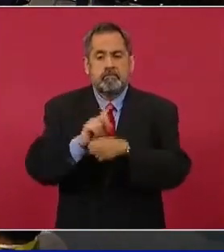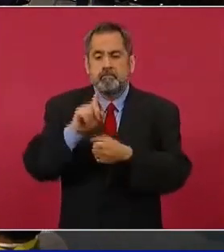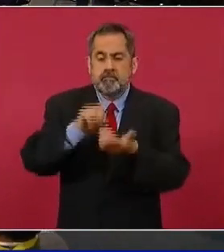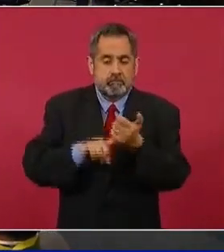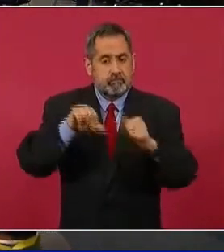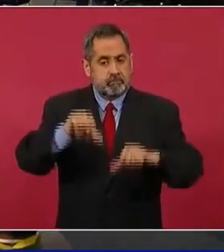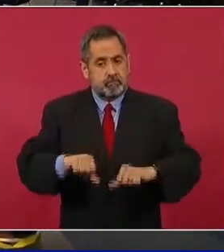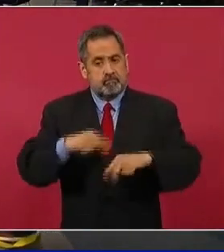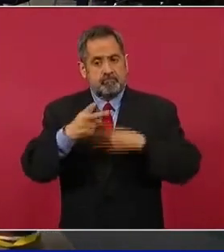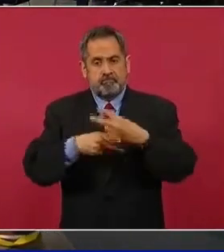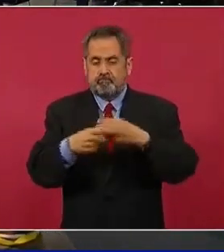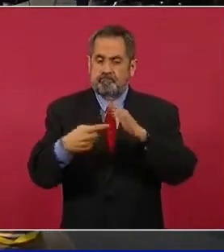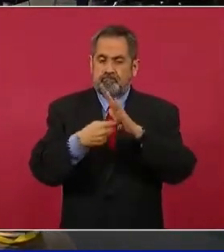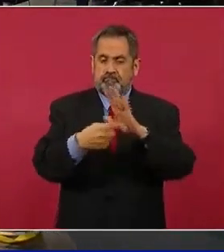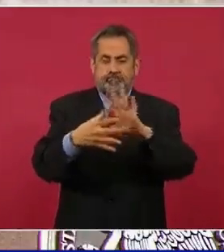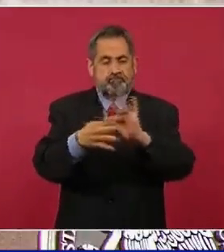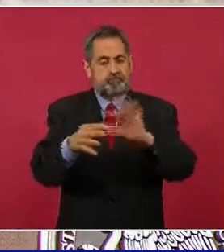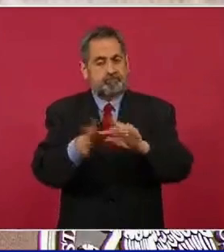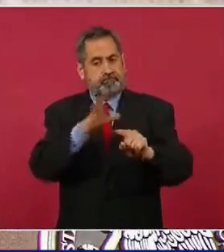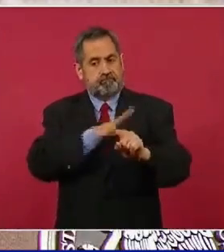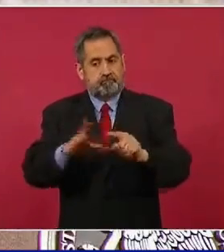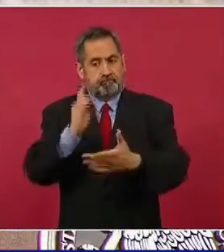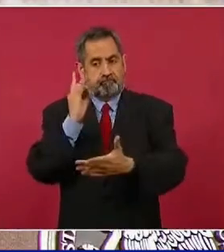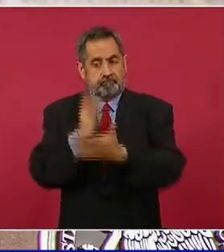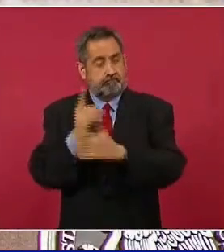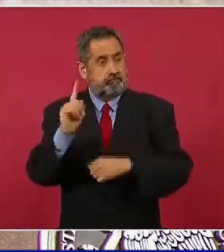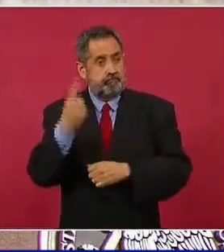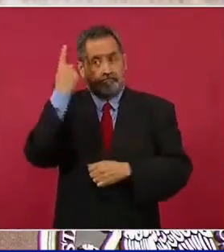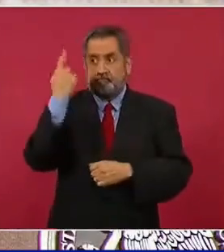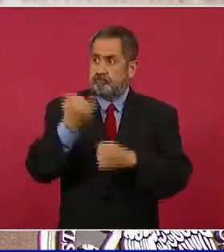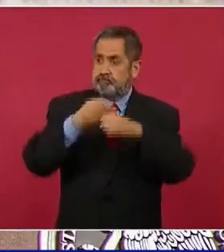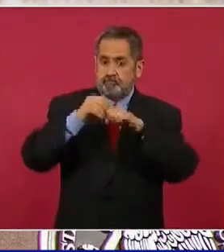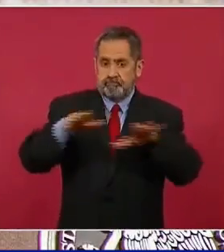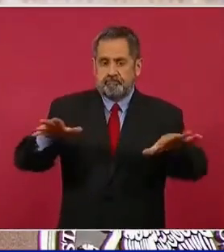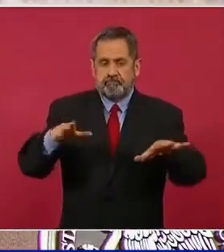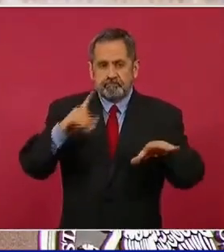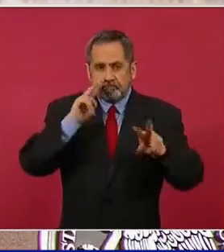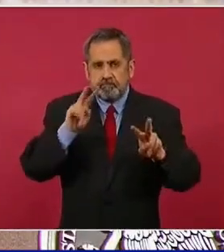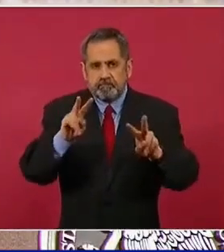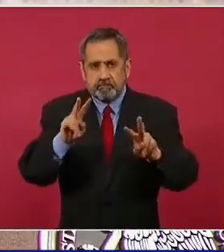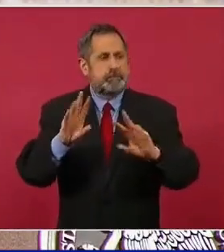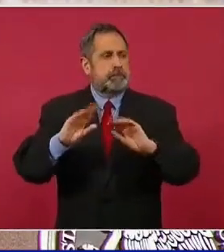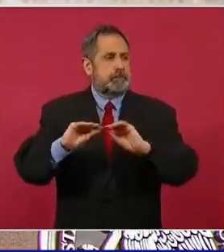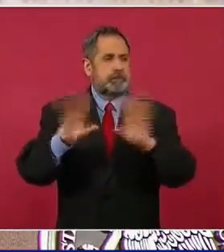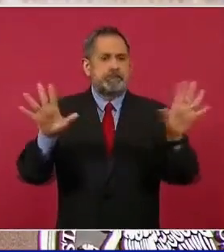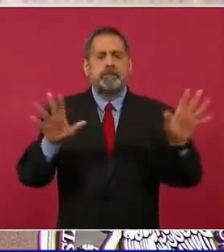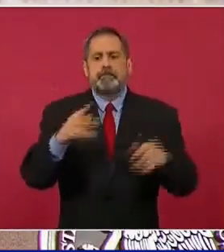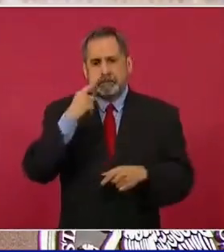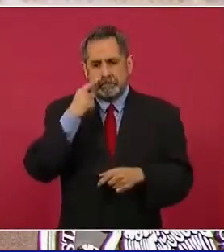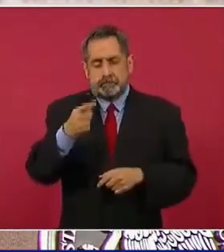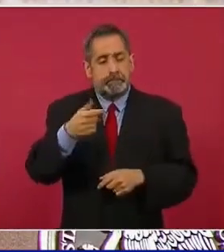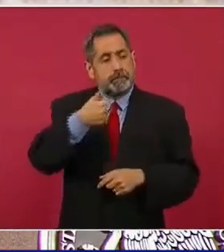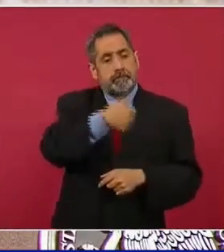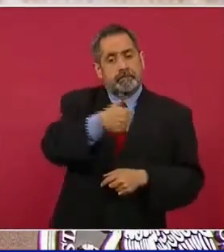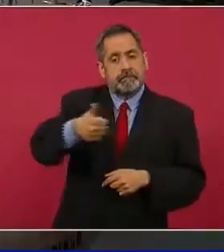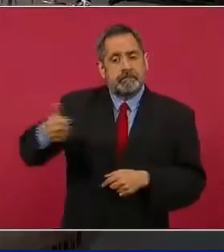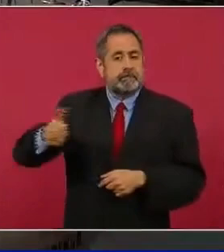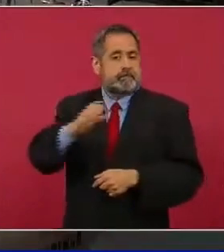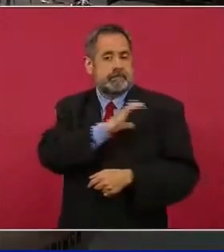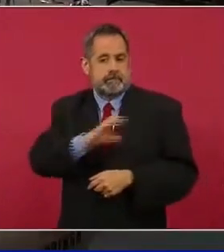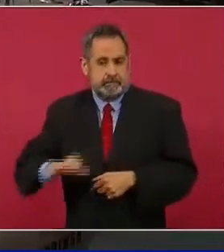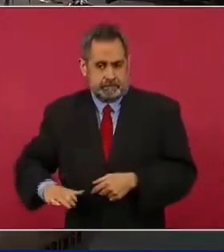este ejercicio inédito de transparencia, que consiste en que los diferentes candidatos,